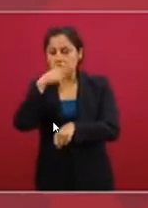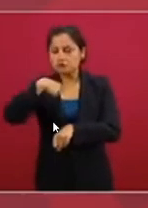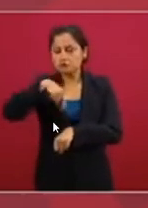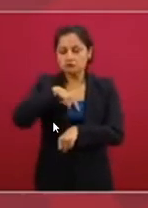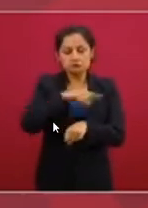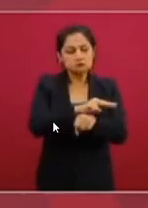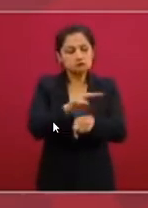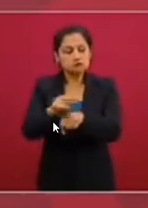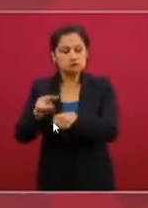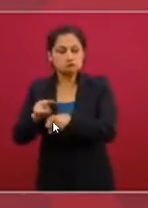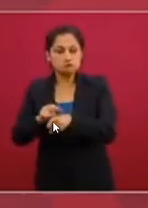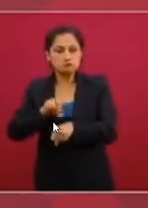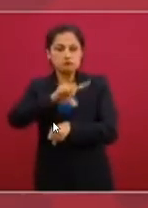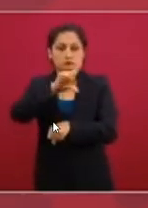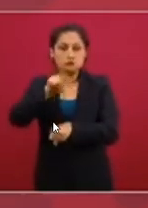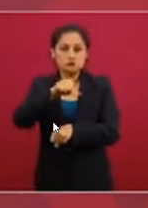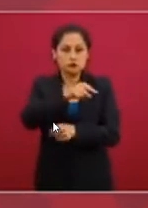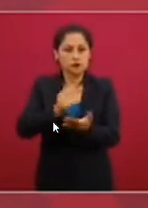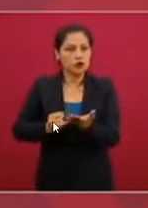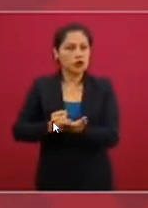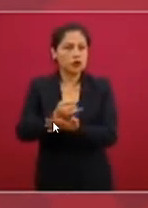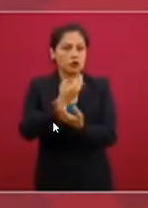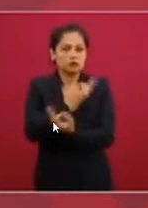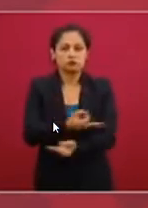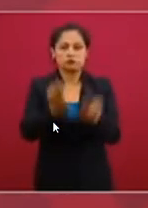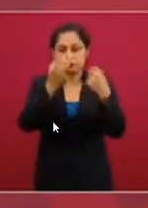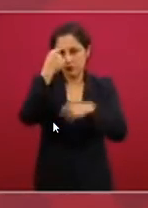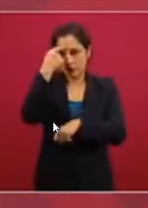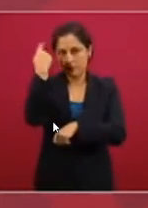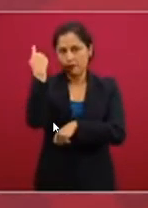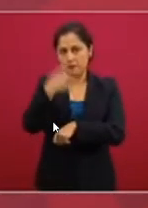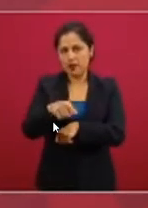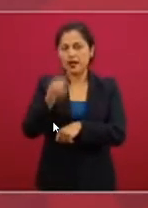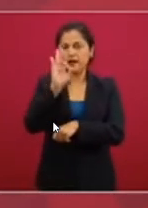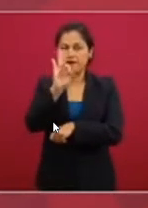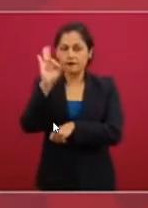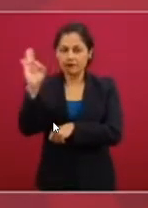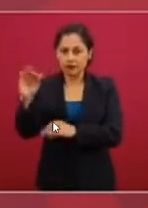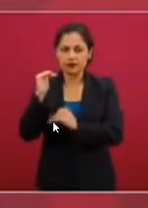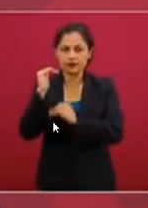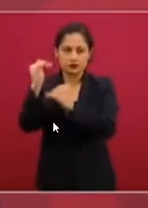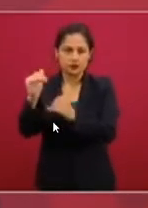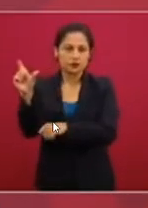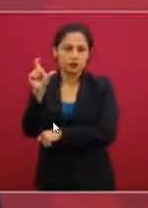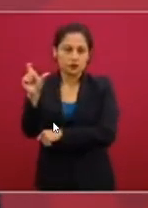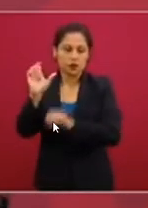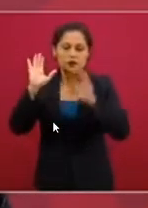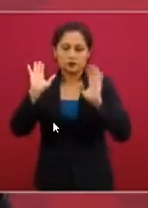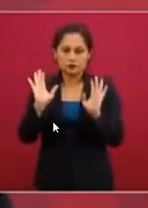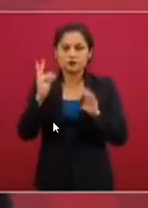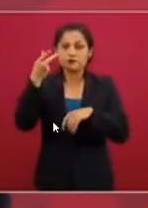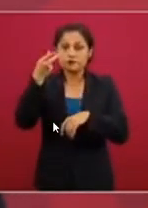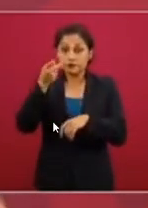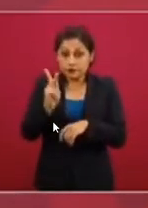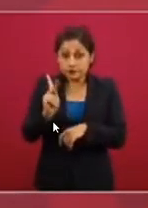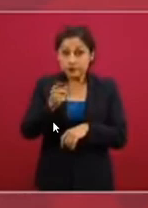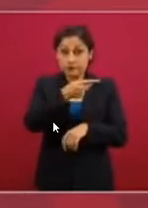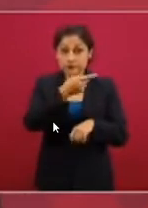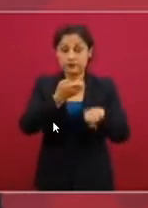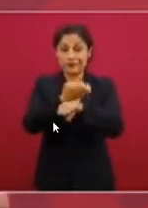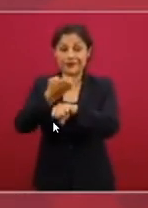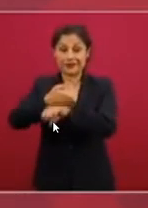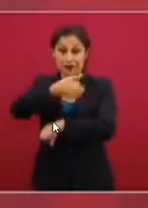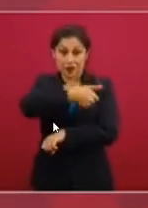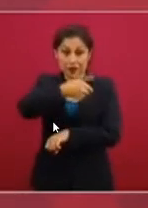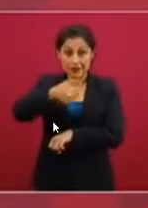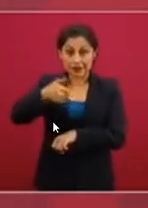Y la autoridad sanitaria estatal tiene la responsabilidad de hacer cumplir estas disposiciones